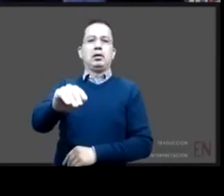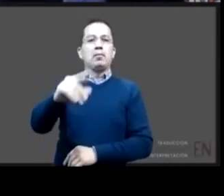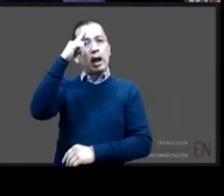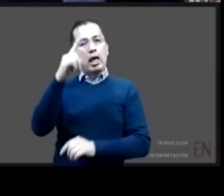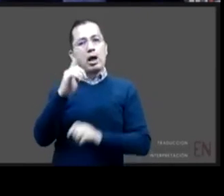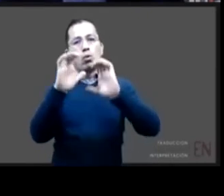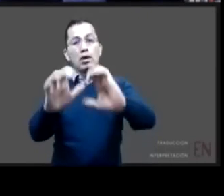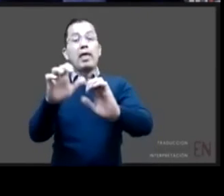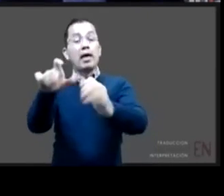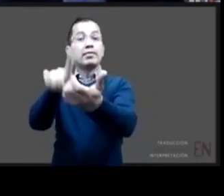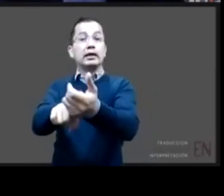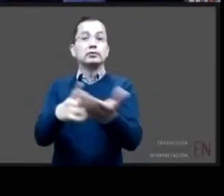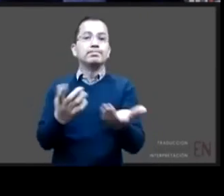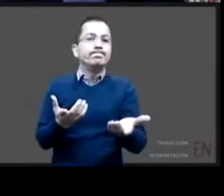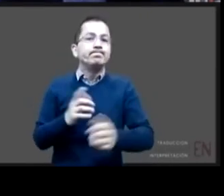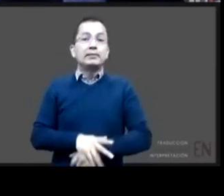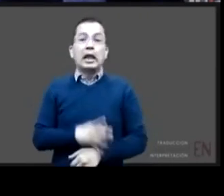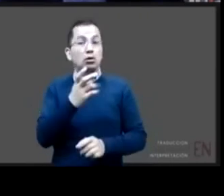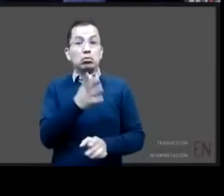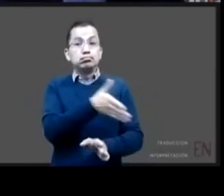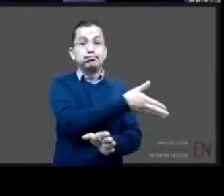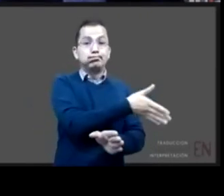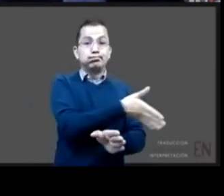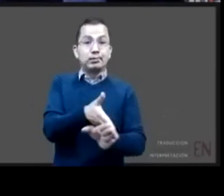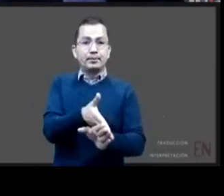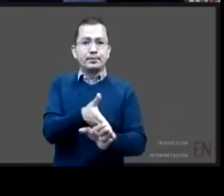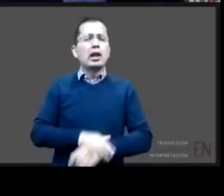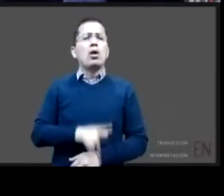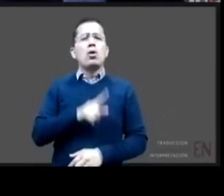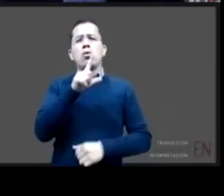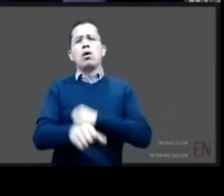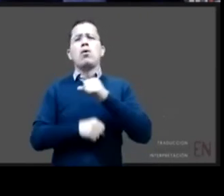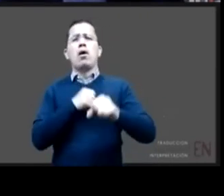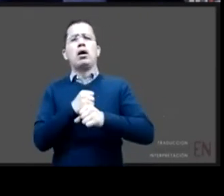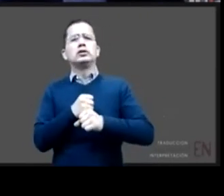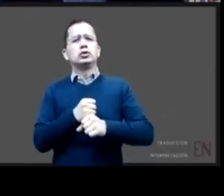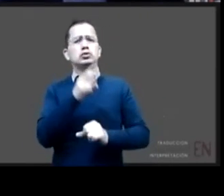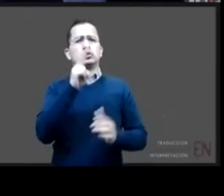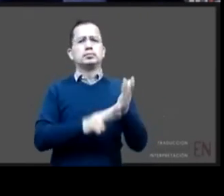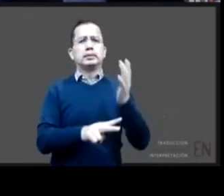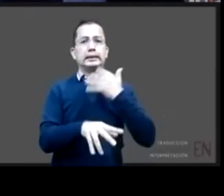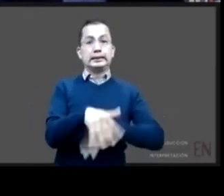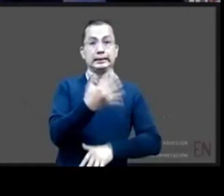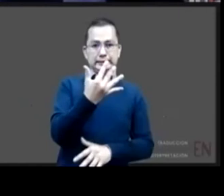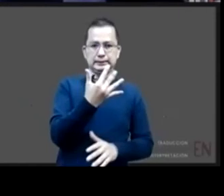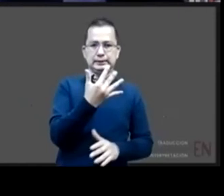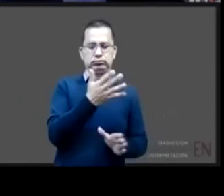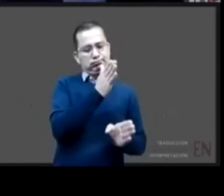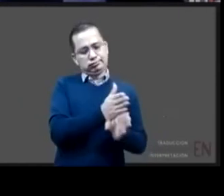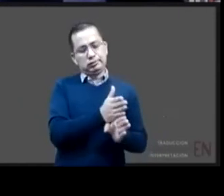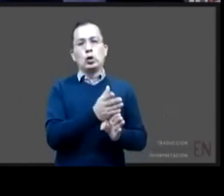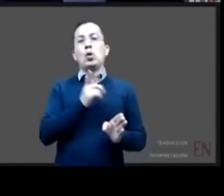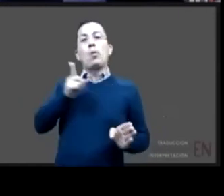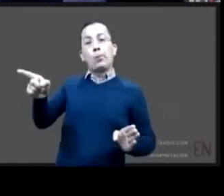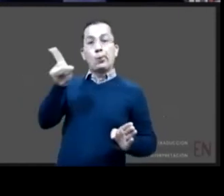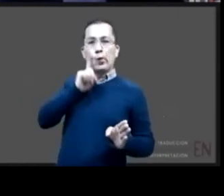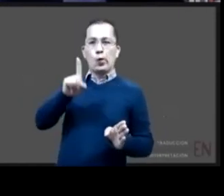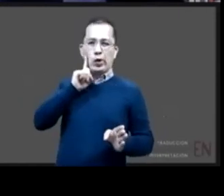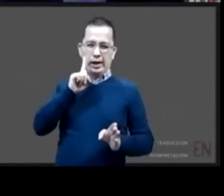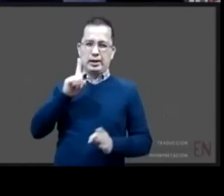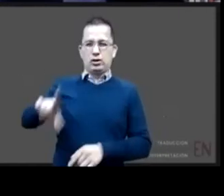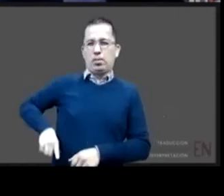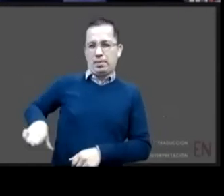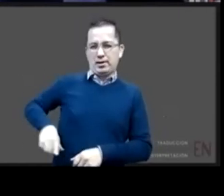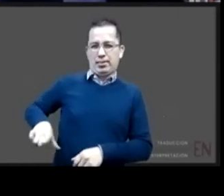en el 2015 nos planteamos como un reto importante la señora gobernadora Claudia Pavlovich tomó